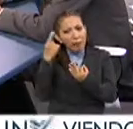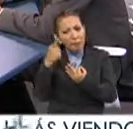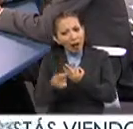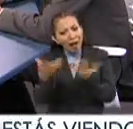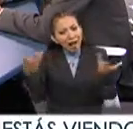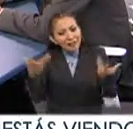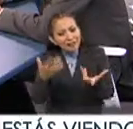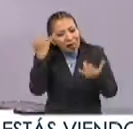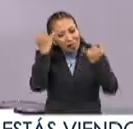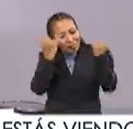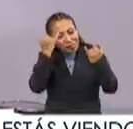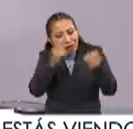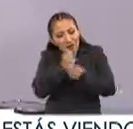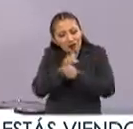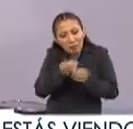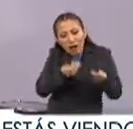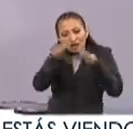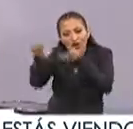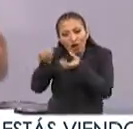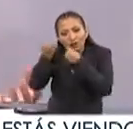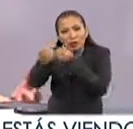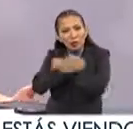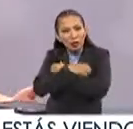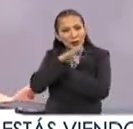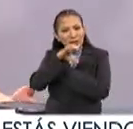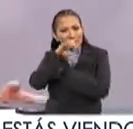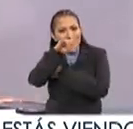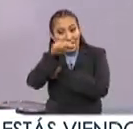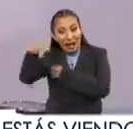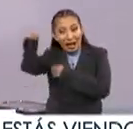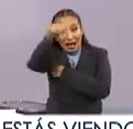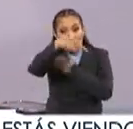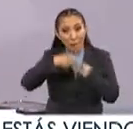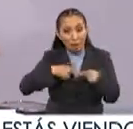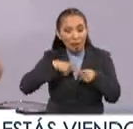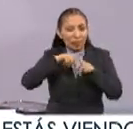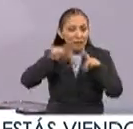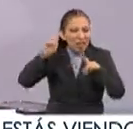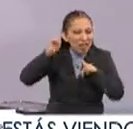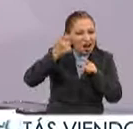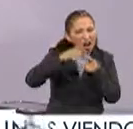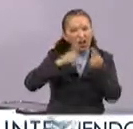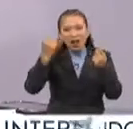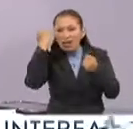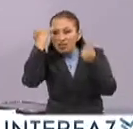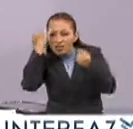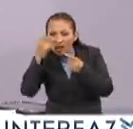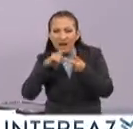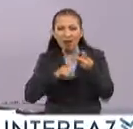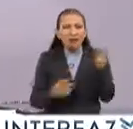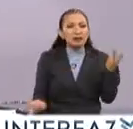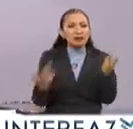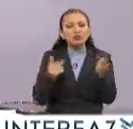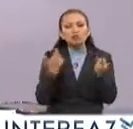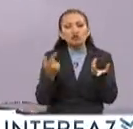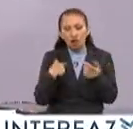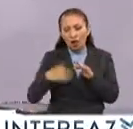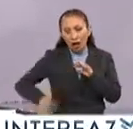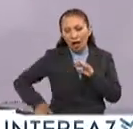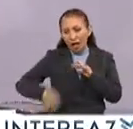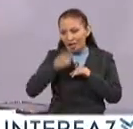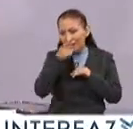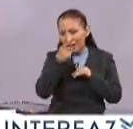llevar toda esta información sobre educación cívica a la ciudadanía, con diferentes tecnologías, iniciativas. Yo